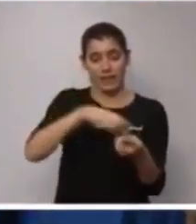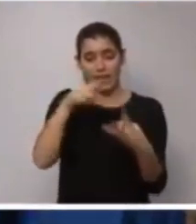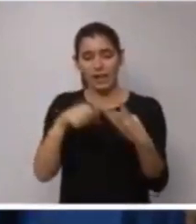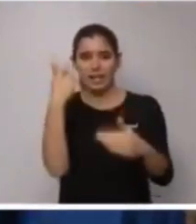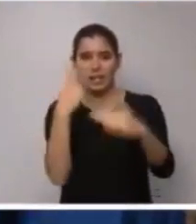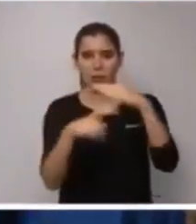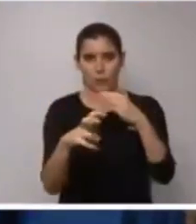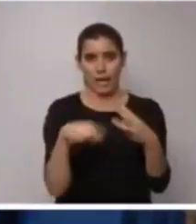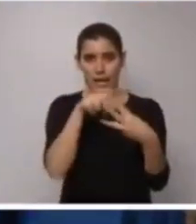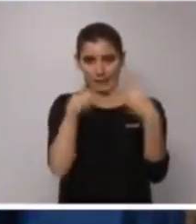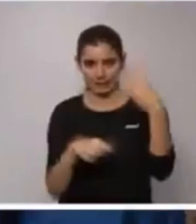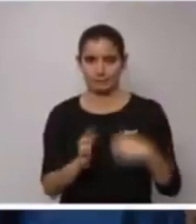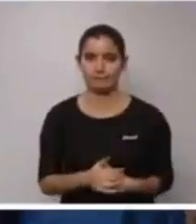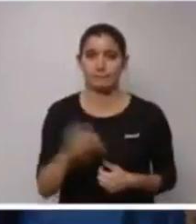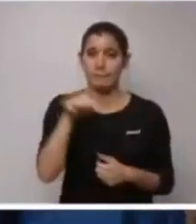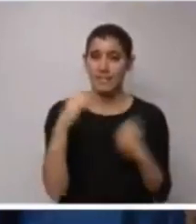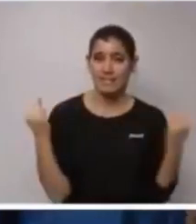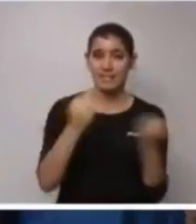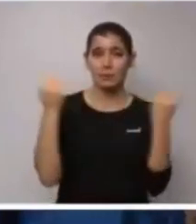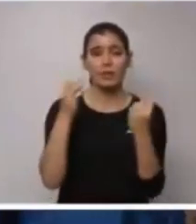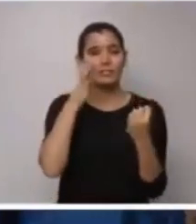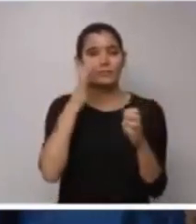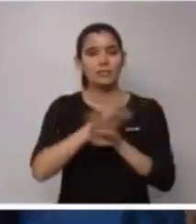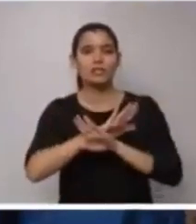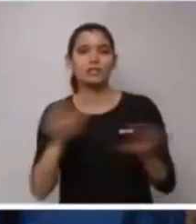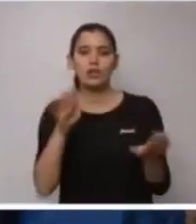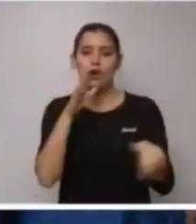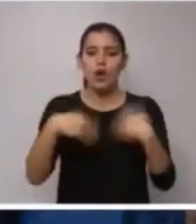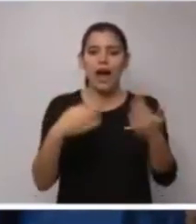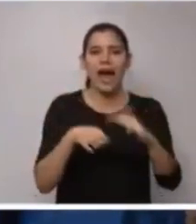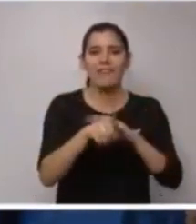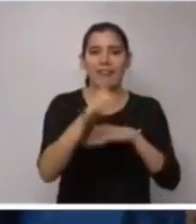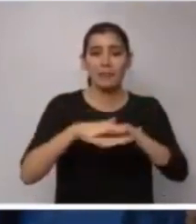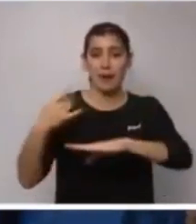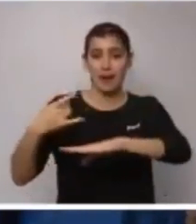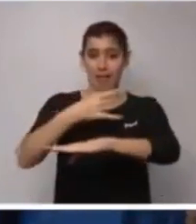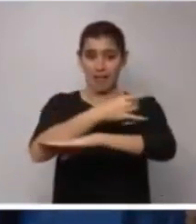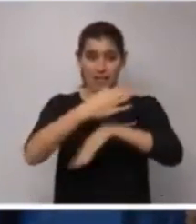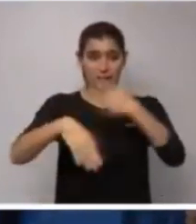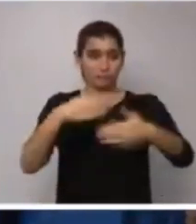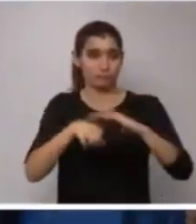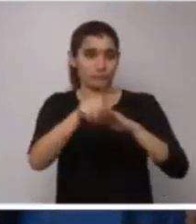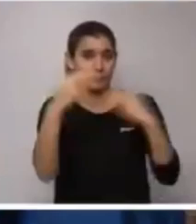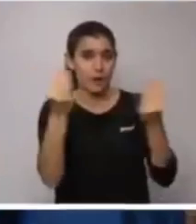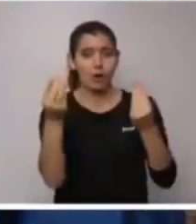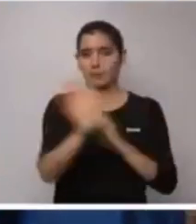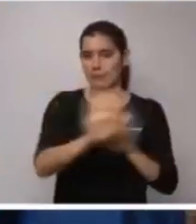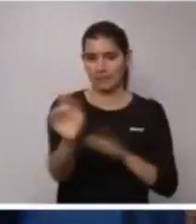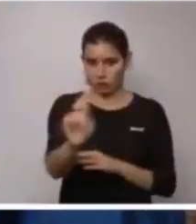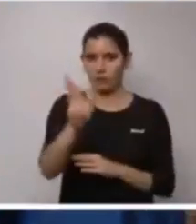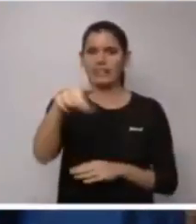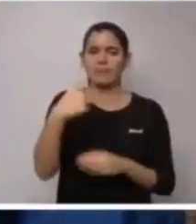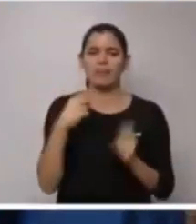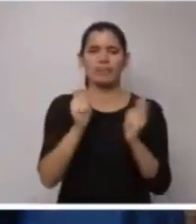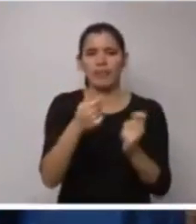el túnel pasante. Unas actuaciones que no solo avanzarán en la integración del ferrocarril en esta ciudad, favoreciendo